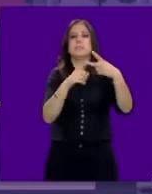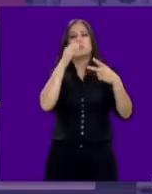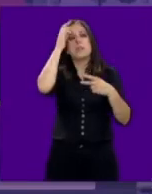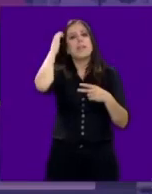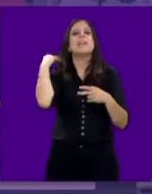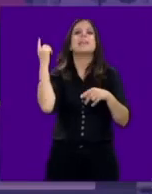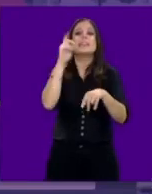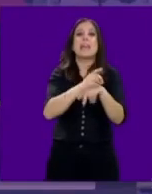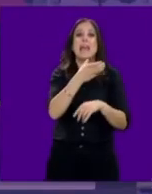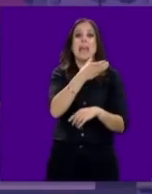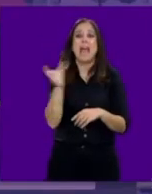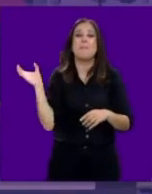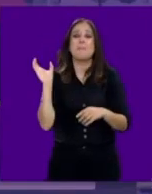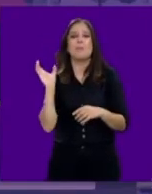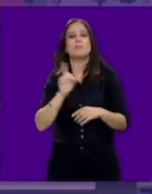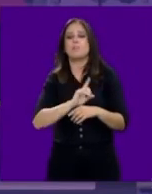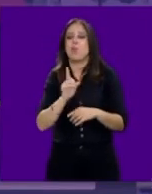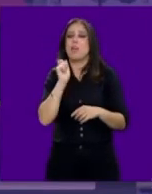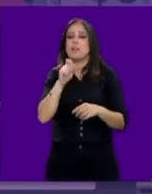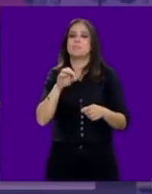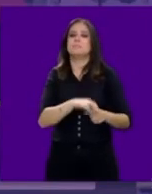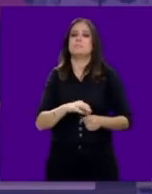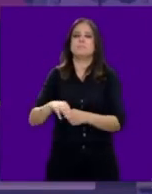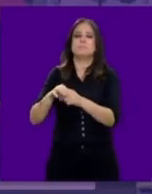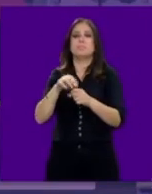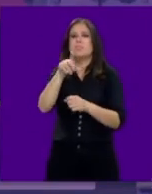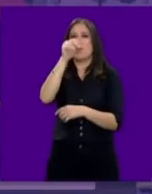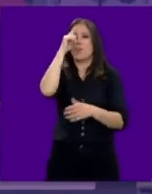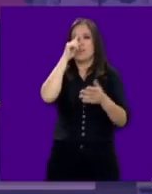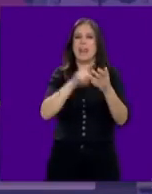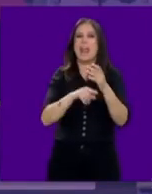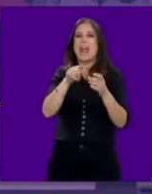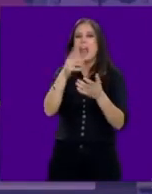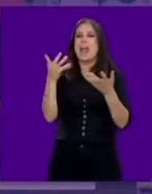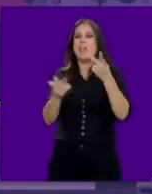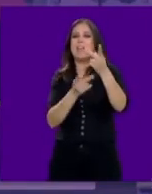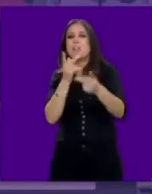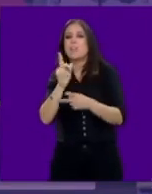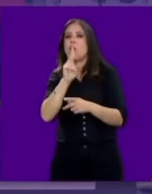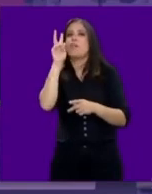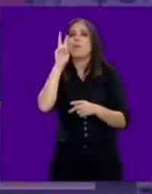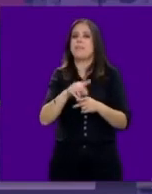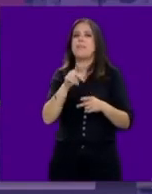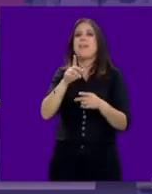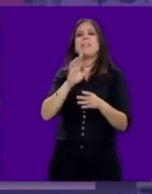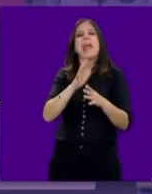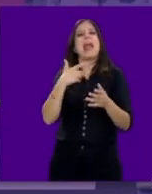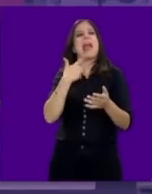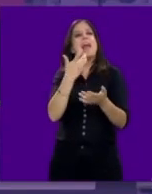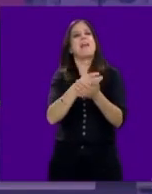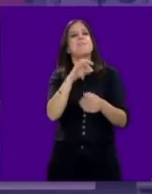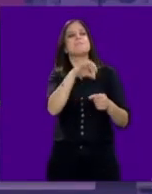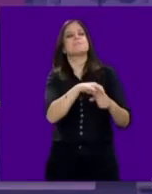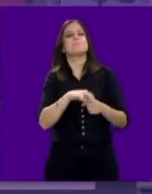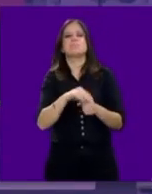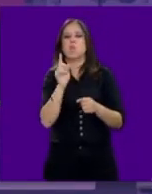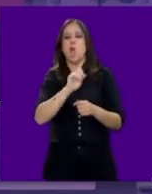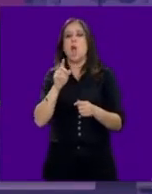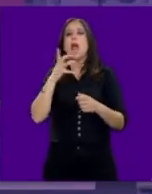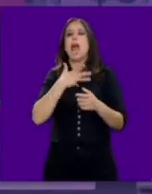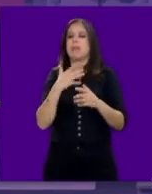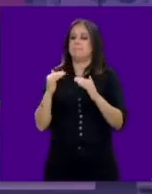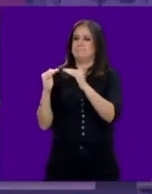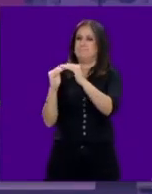un día de campo? Claro que no. Va a ser una elección cerrada. No le creas a sus encuestas. Por eso es tan importante que salgas a votar. Cada voto cuenta.